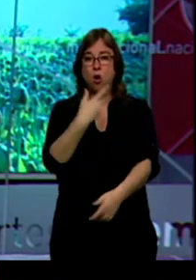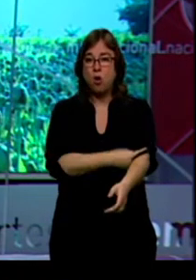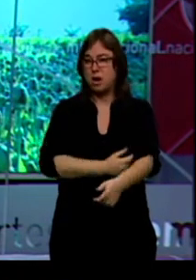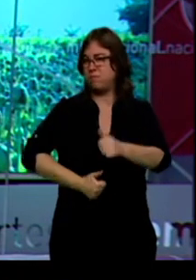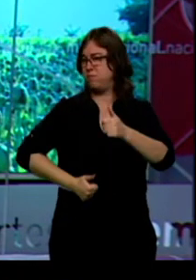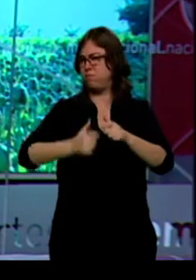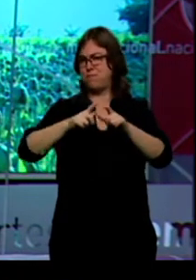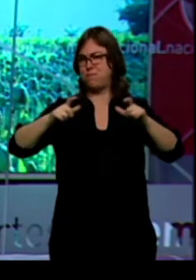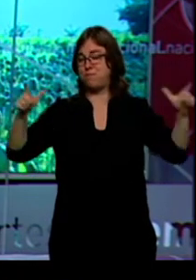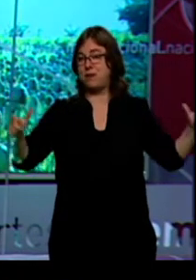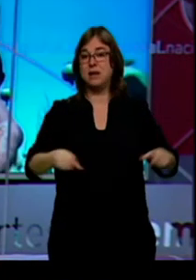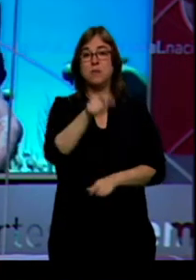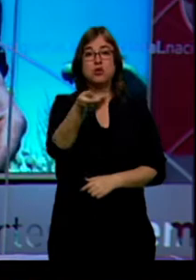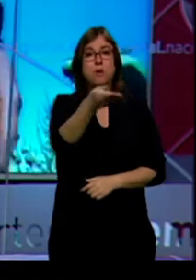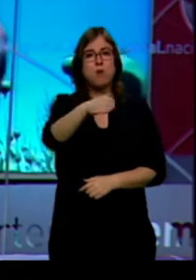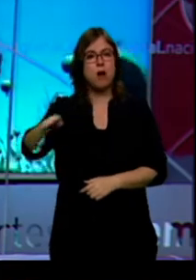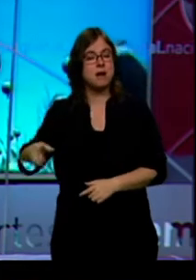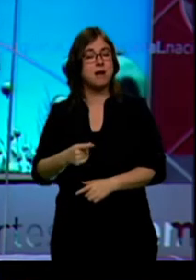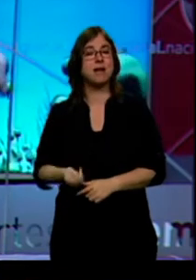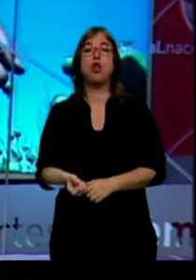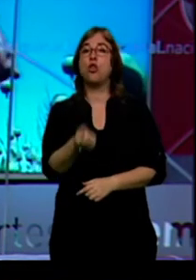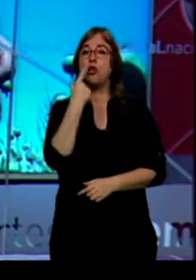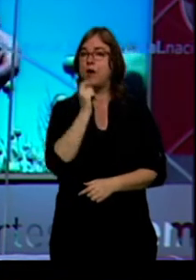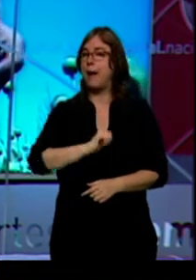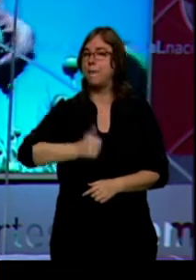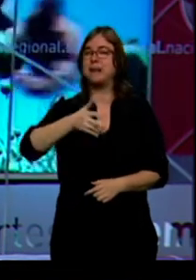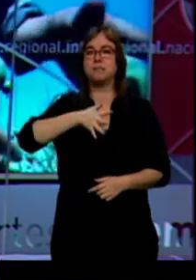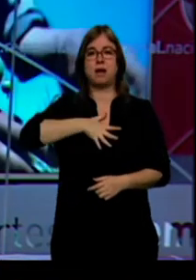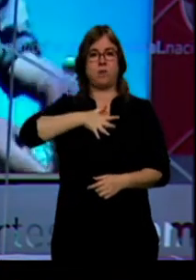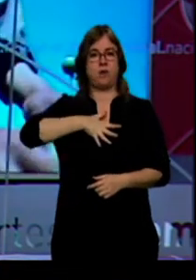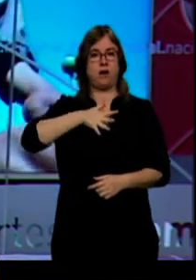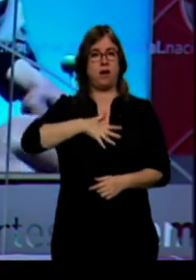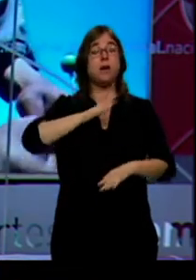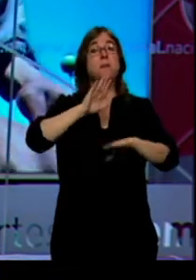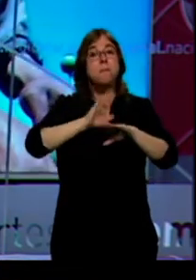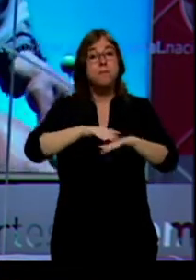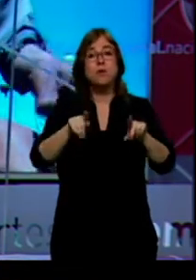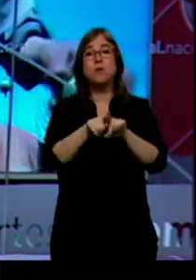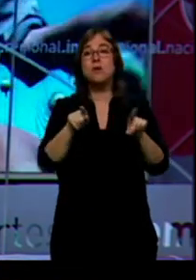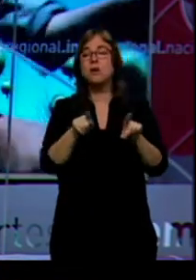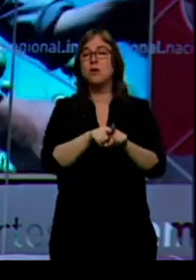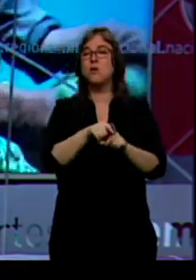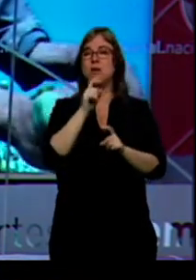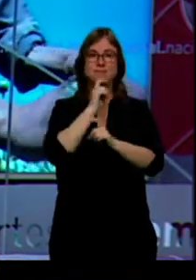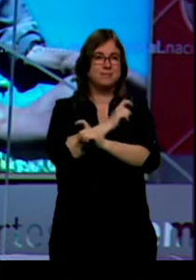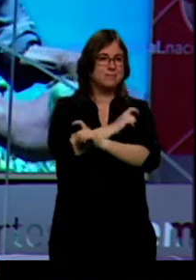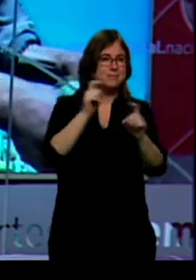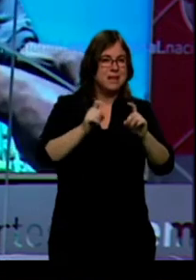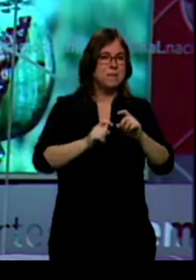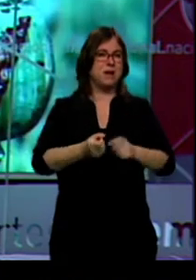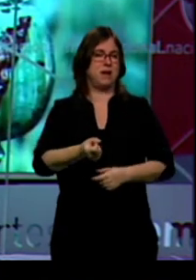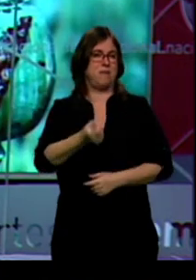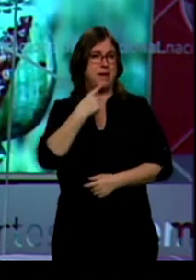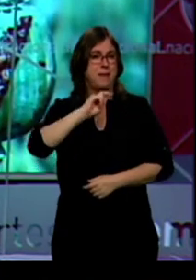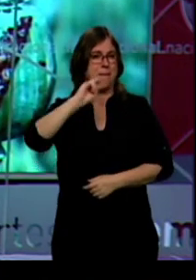motivo. La droga más consumida sigue siendo el cannabis, pero el organismo internacional avisa del imparable ascenso del consumo de los derivados